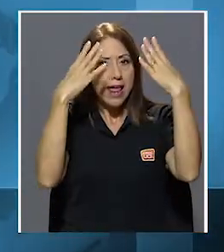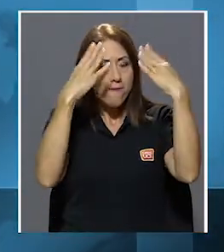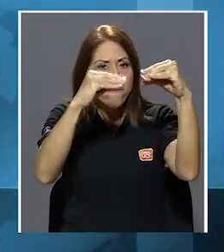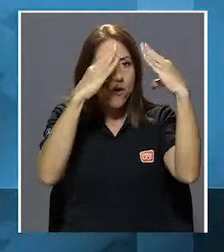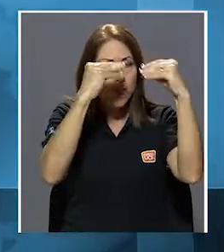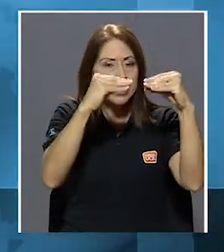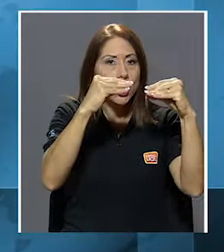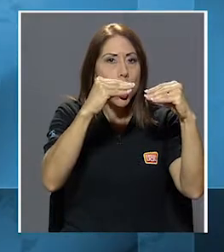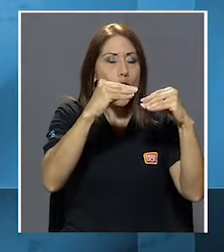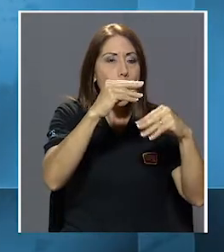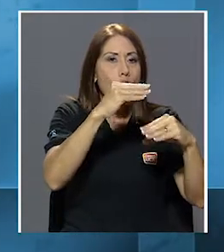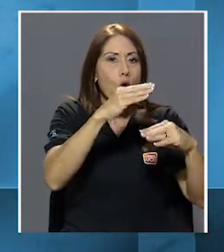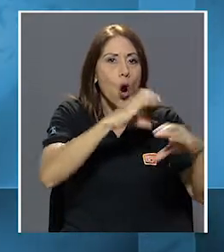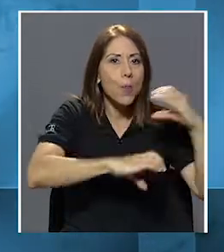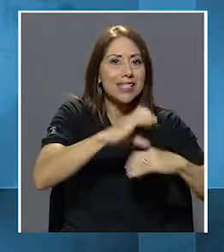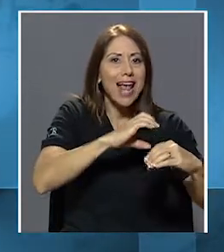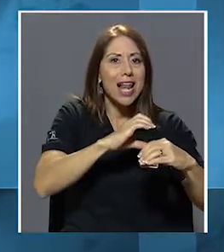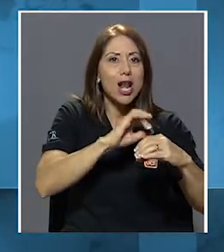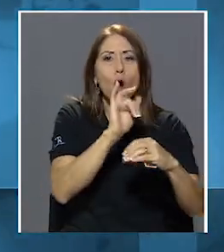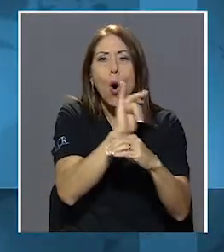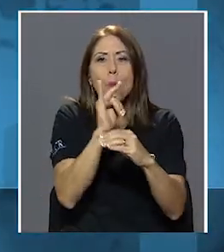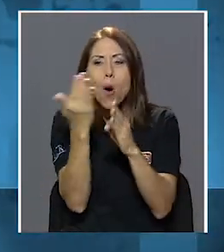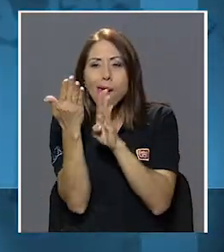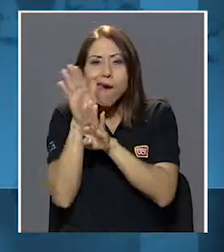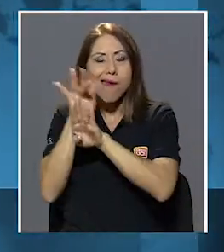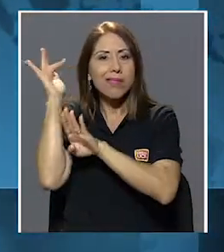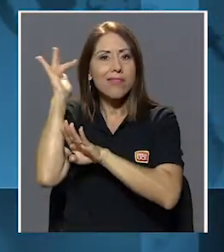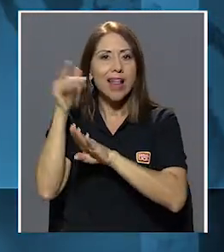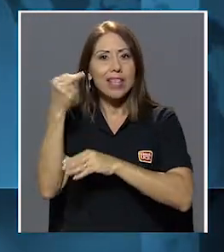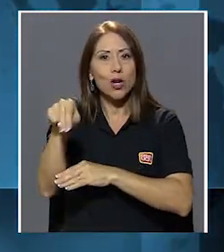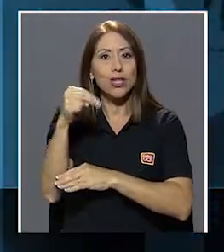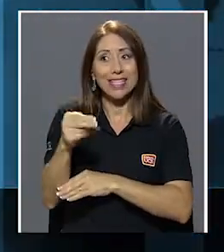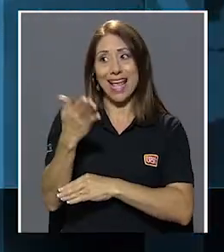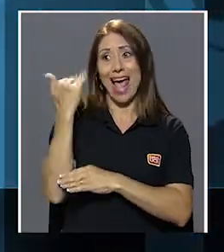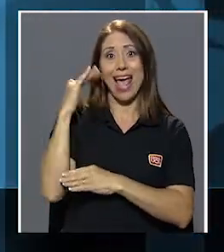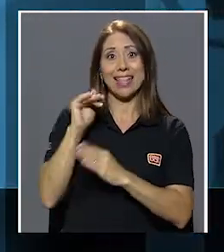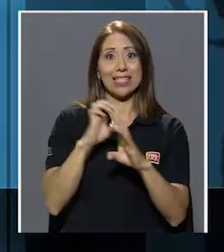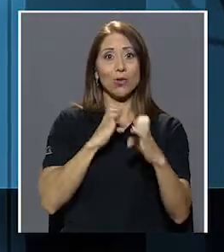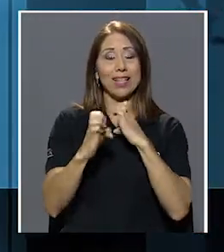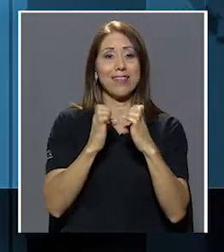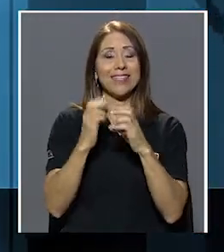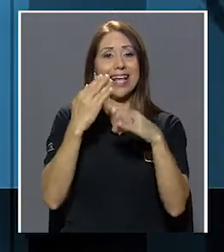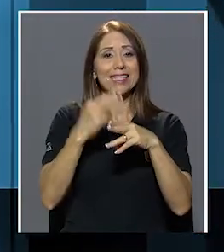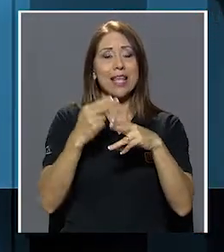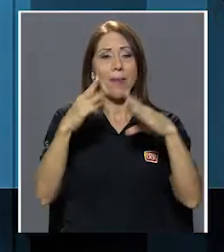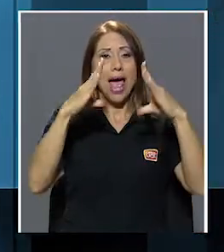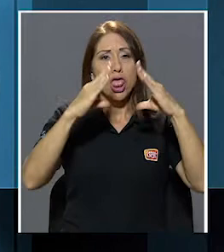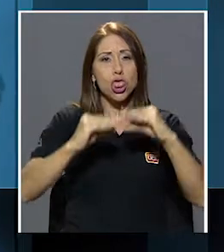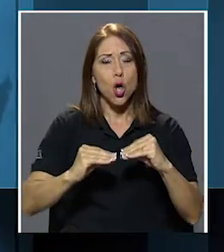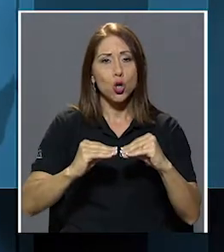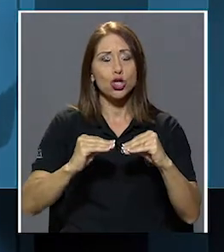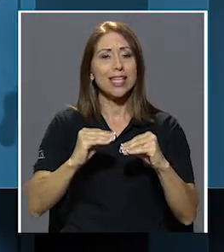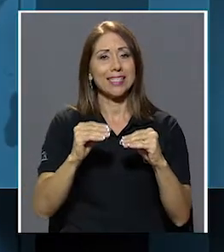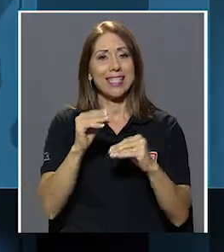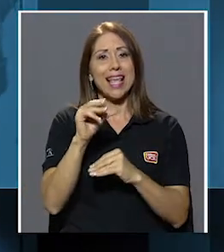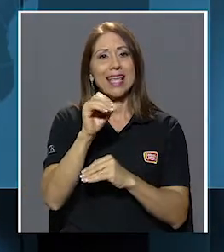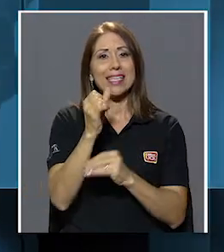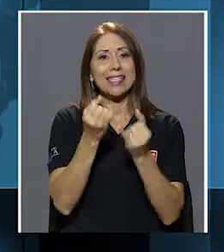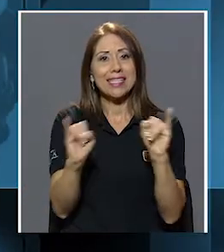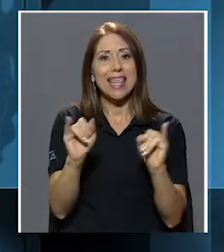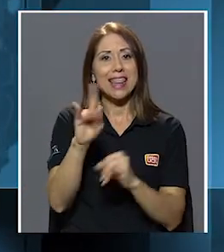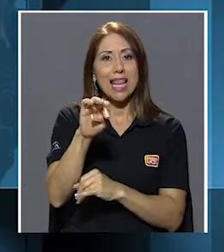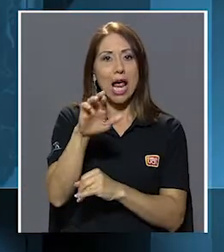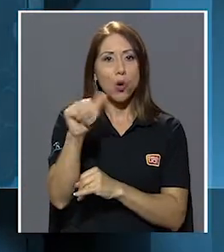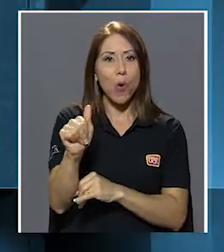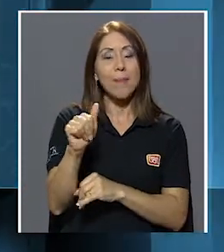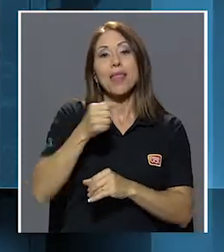ponga el disfraz de noticia. En una entrevista reciente en el programa Noche sin Tregua, la periodista Pilar Cisneros,